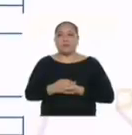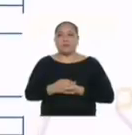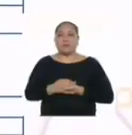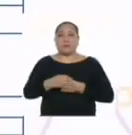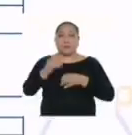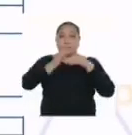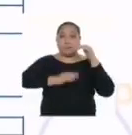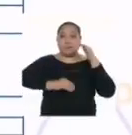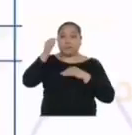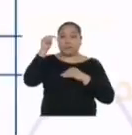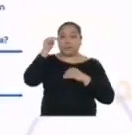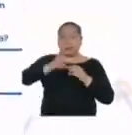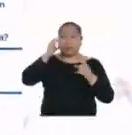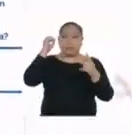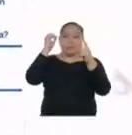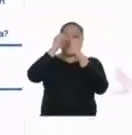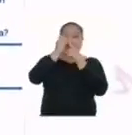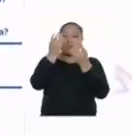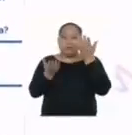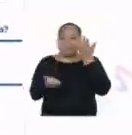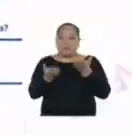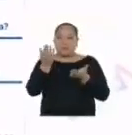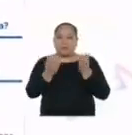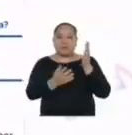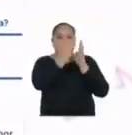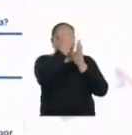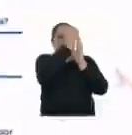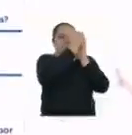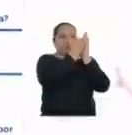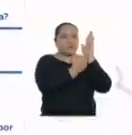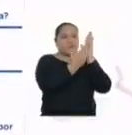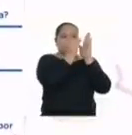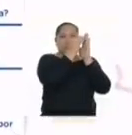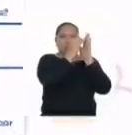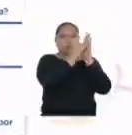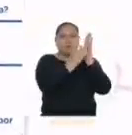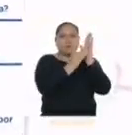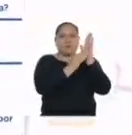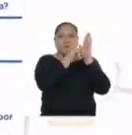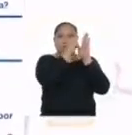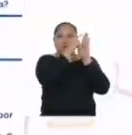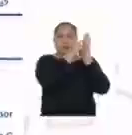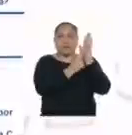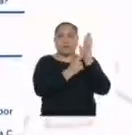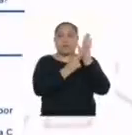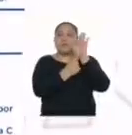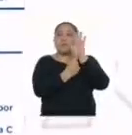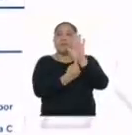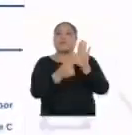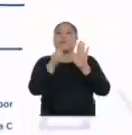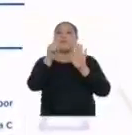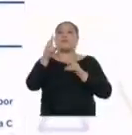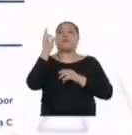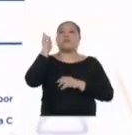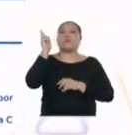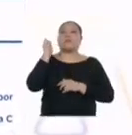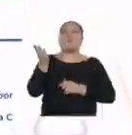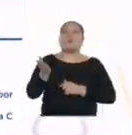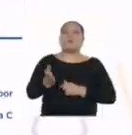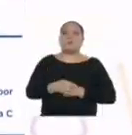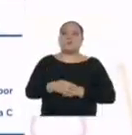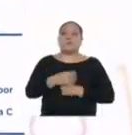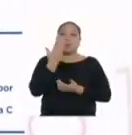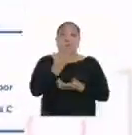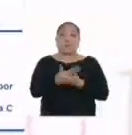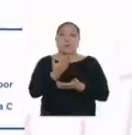Para construir el reto, tienes que compararlo con los criterios de la ficha de evaluación. Así presentarás a tu maestra o maestro